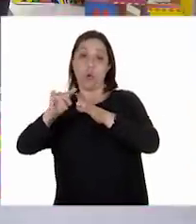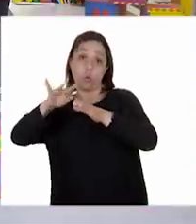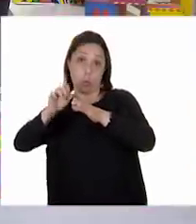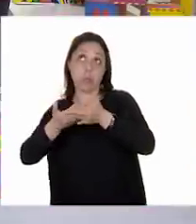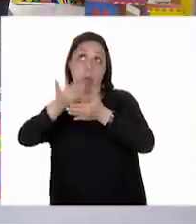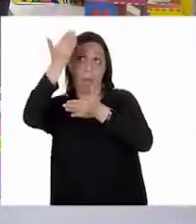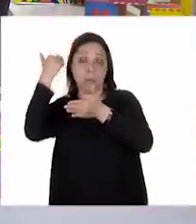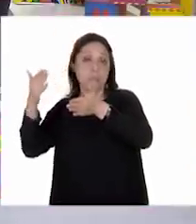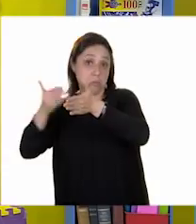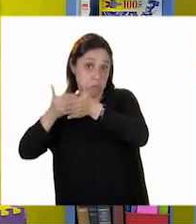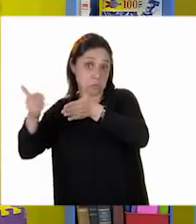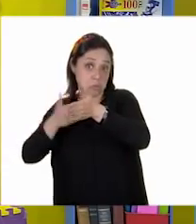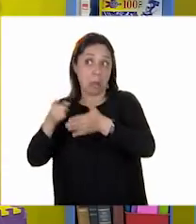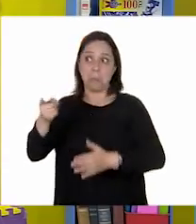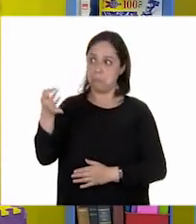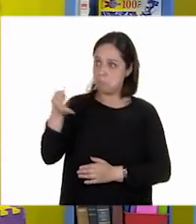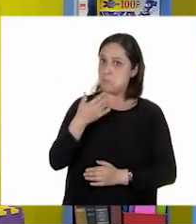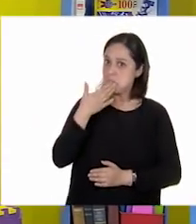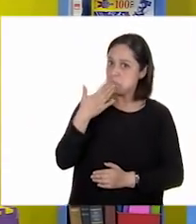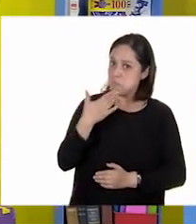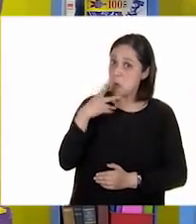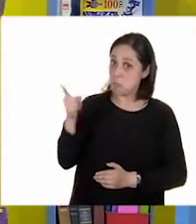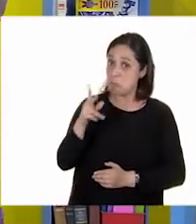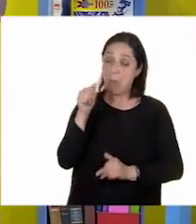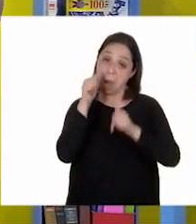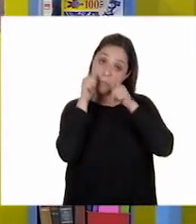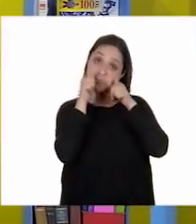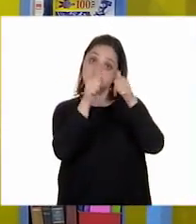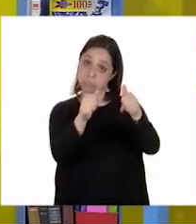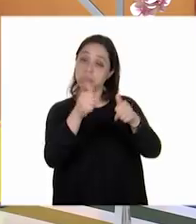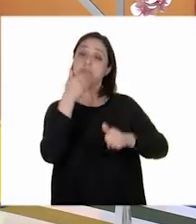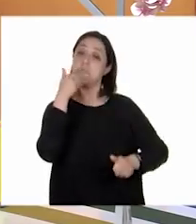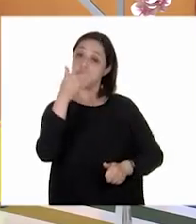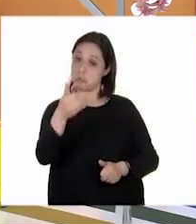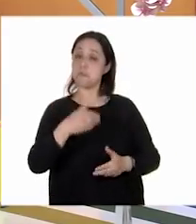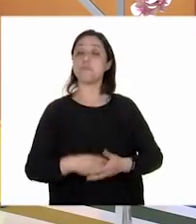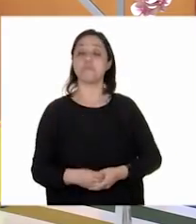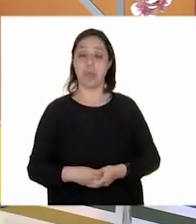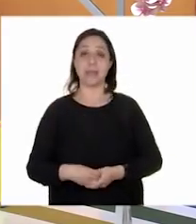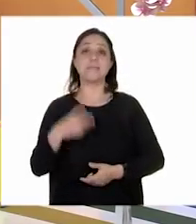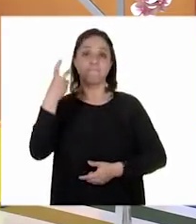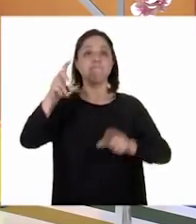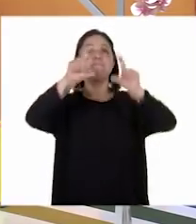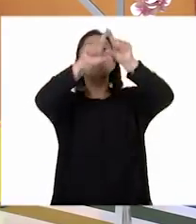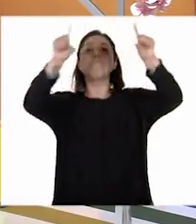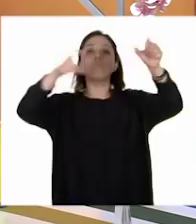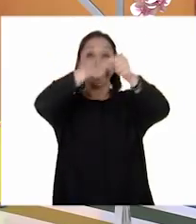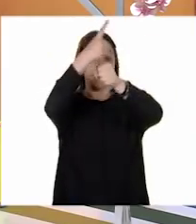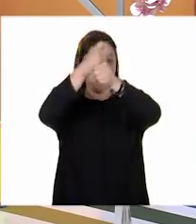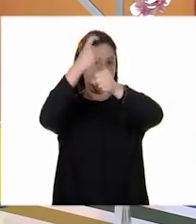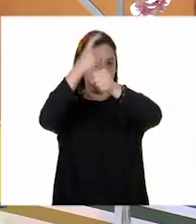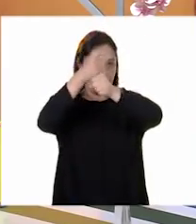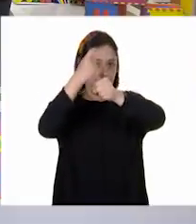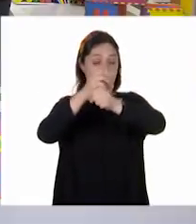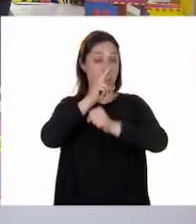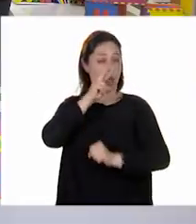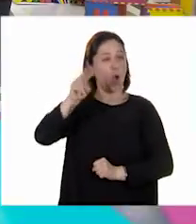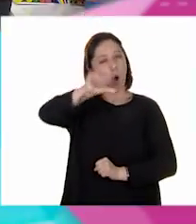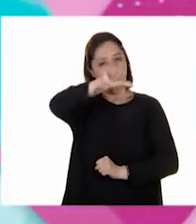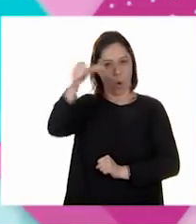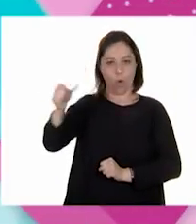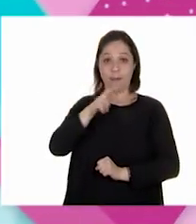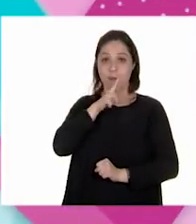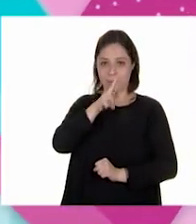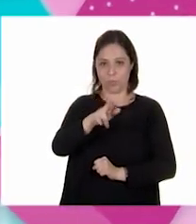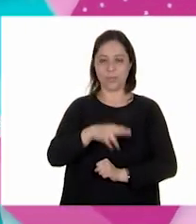¿Qué Perfectamente bien contestado, muy bien, puso atención, perfecto. De eso se trata el primer párrafo. Vamos a ver la siguiente respuesta.